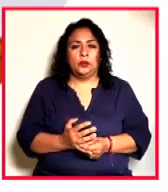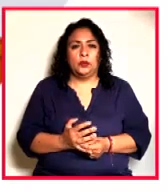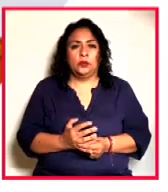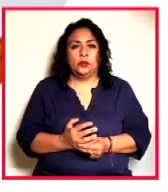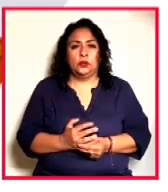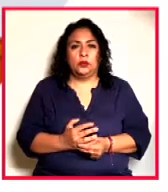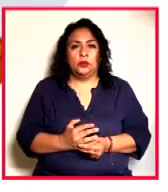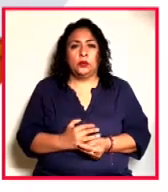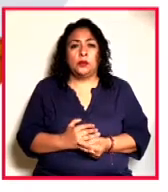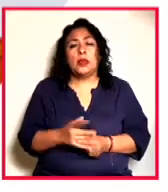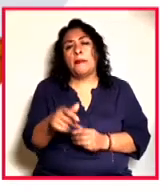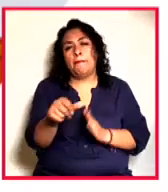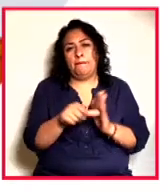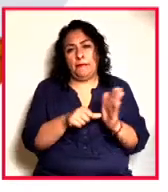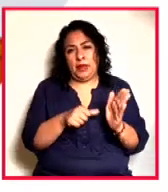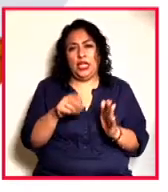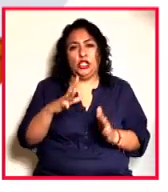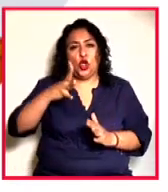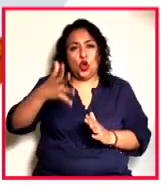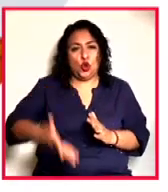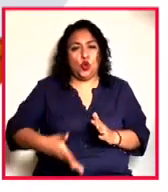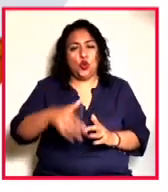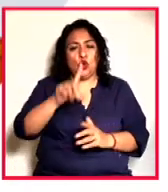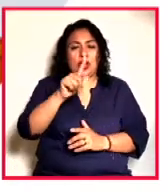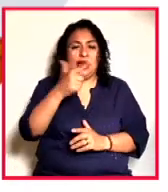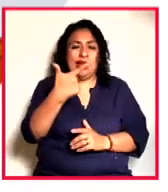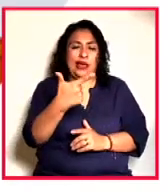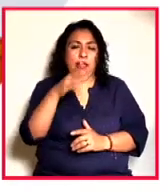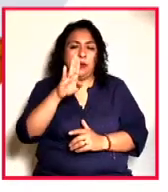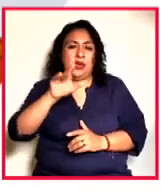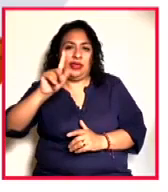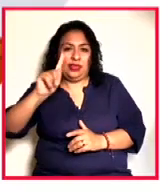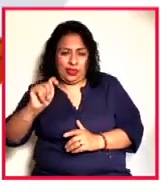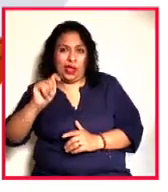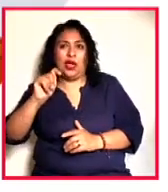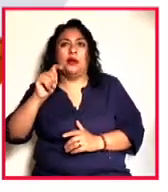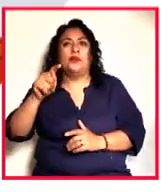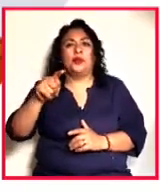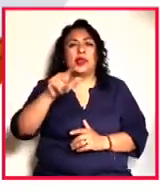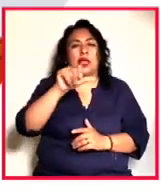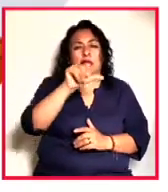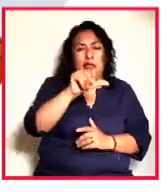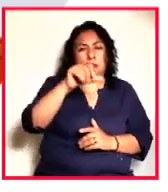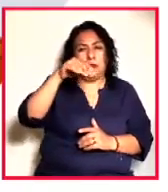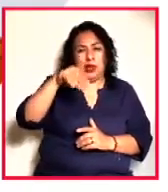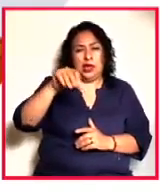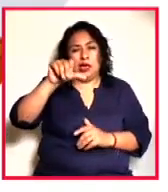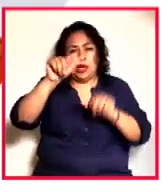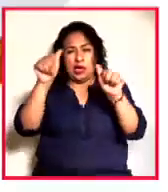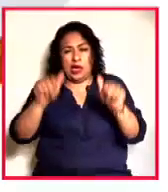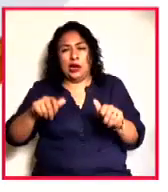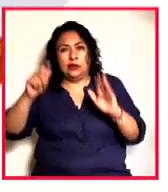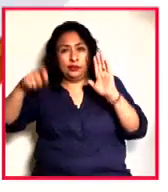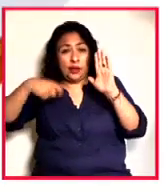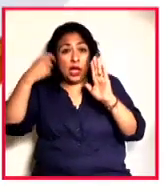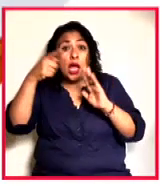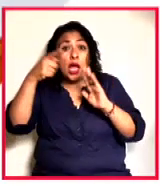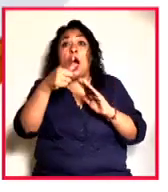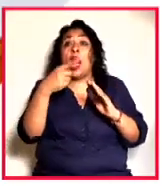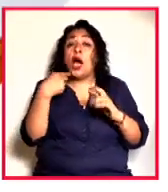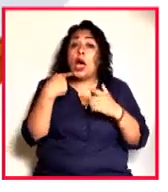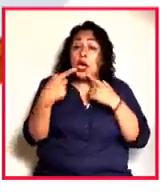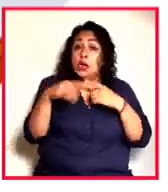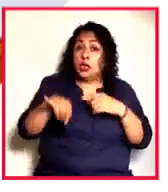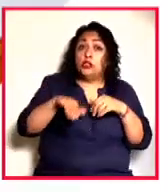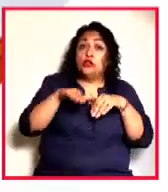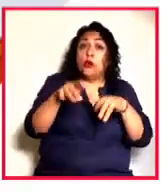En el mes del orgullo LGBT, la Academia Mexicana de Artes y Ciencias Cinematográficas organiza un interesante diálogo en torno